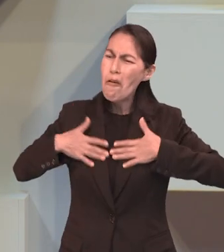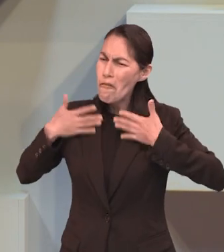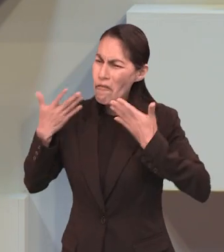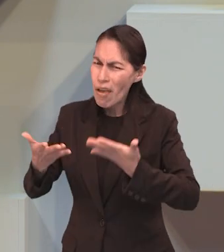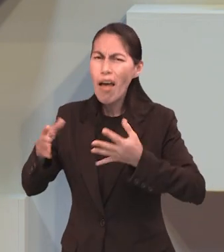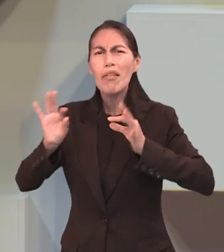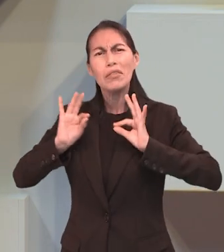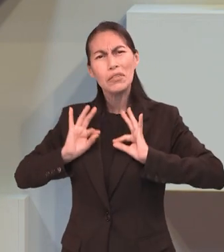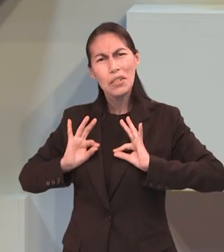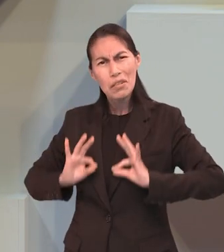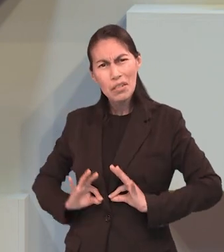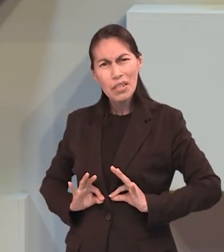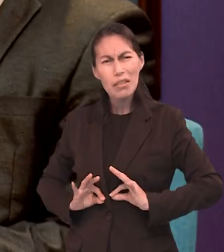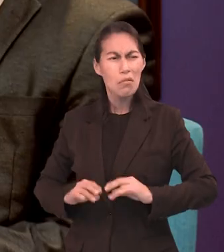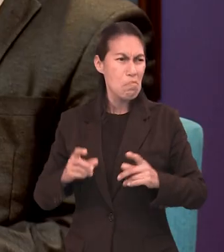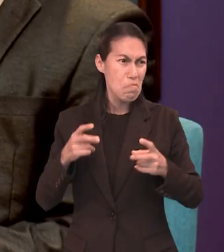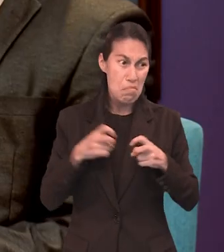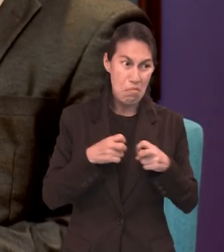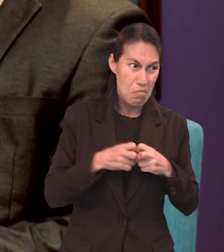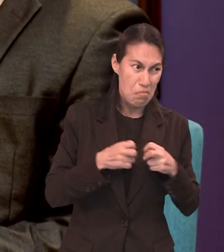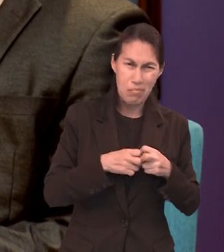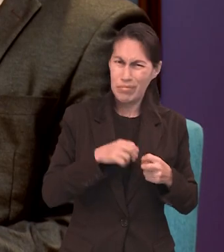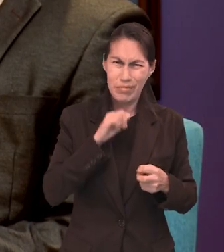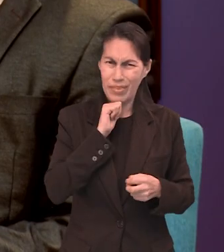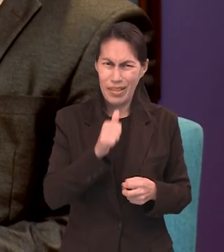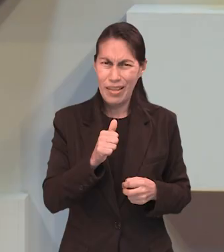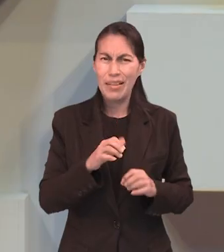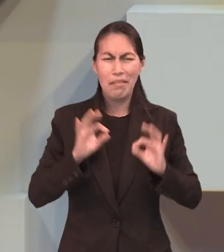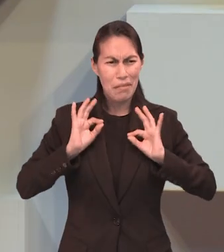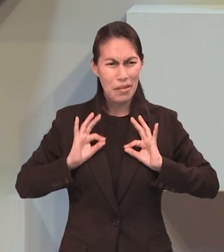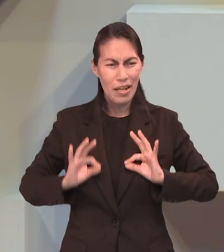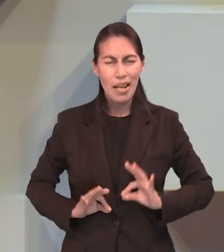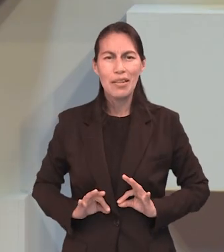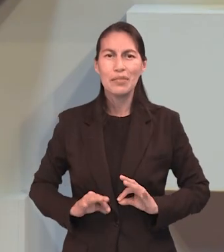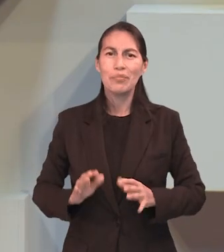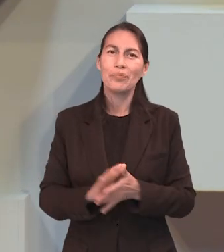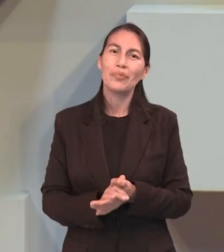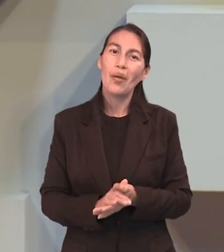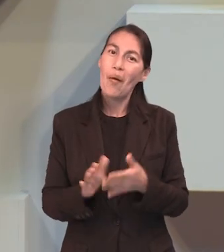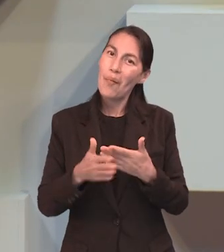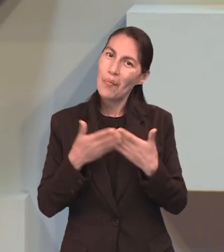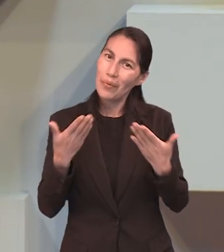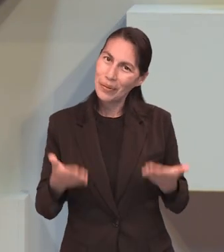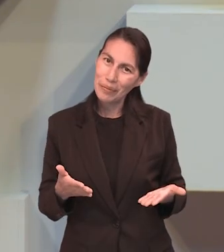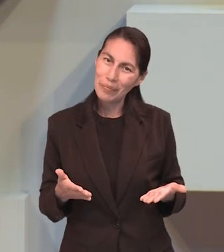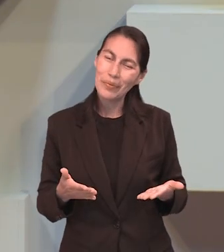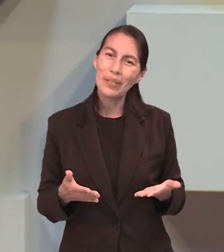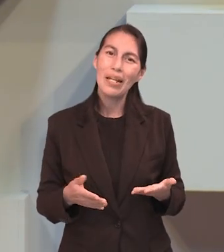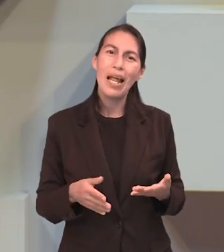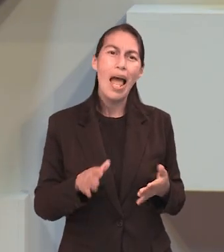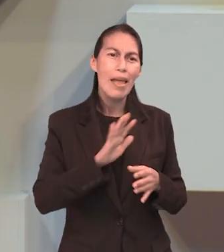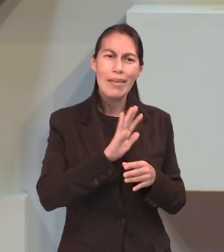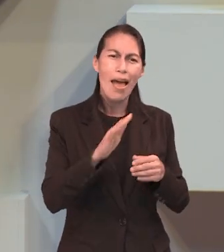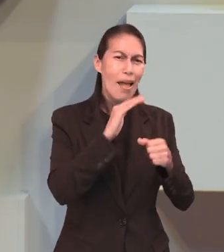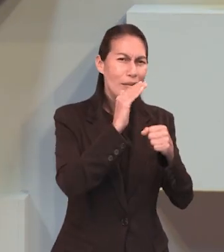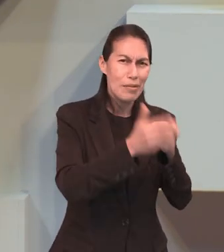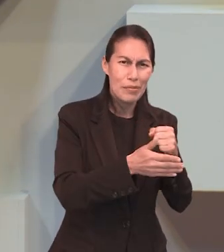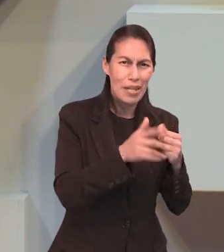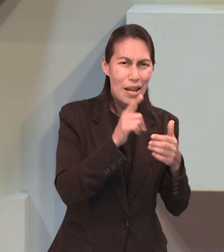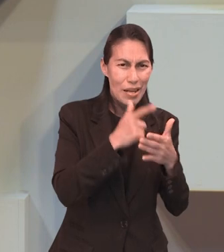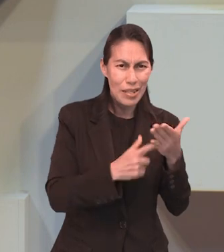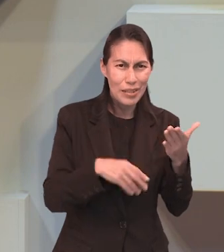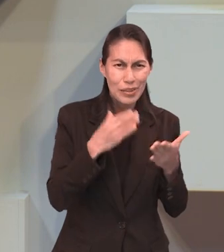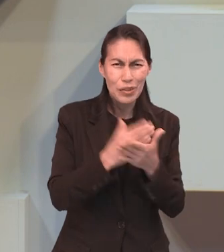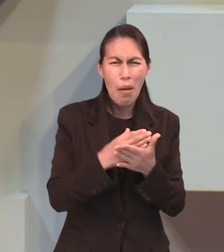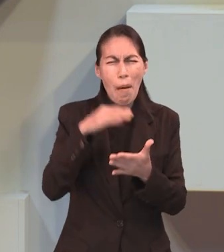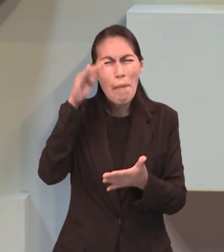para salir en medio de la duda, de la zozobra. Así que me gustaría, para ir concluyendo nuestra interesante lección, ¿con qué pensamiento